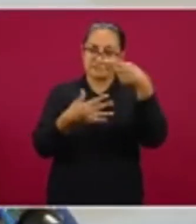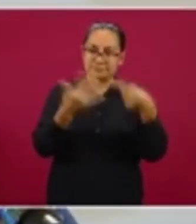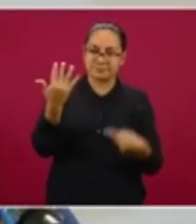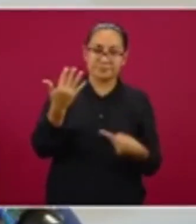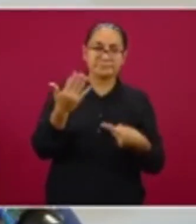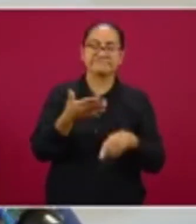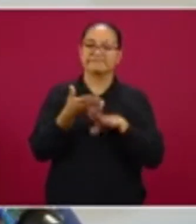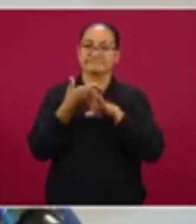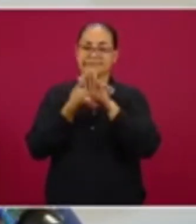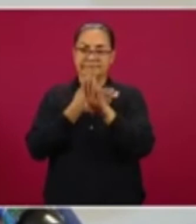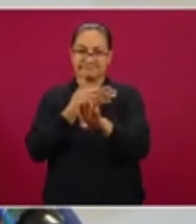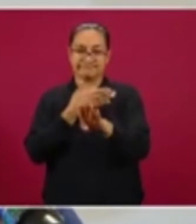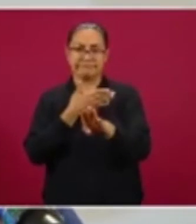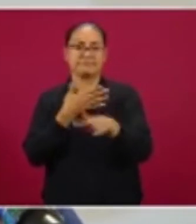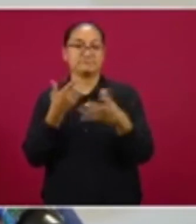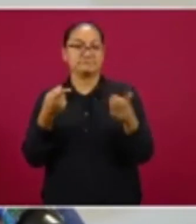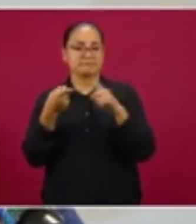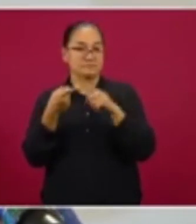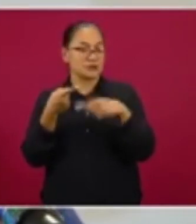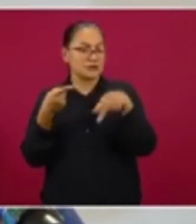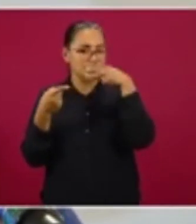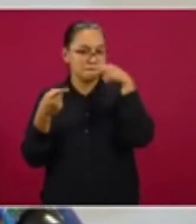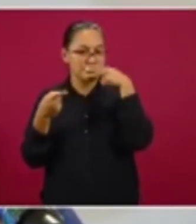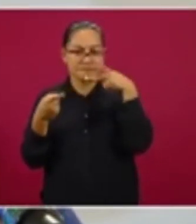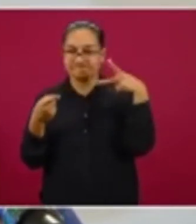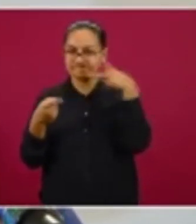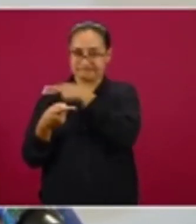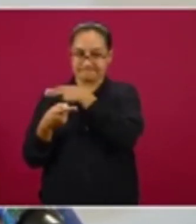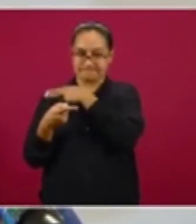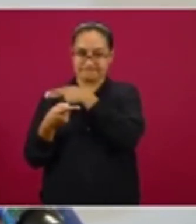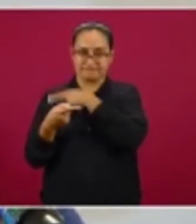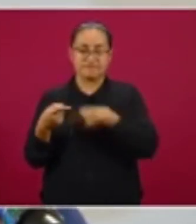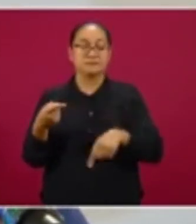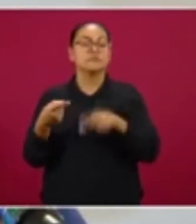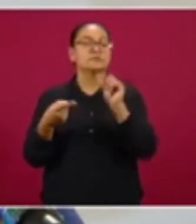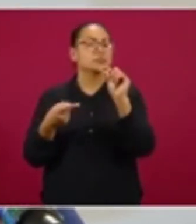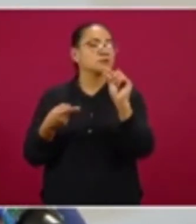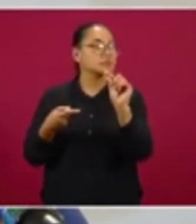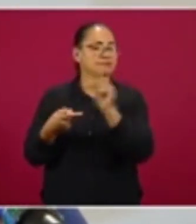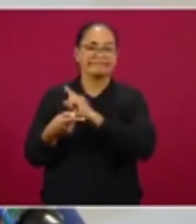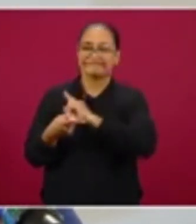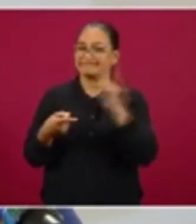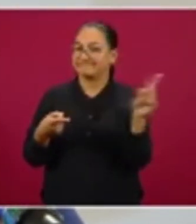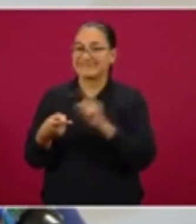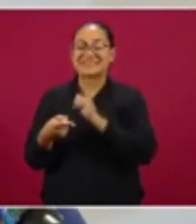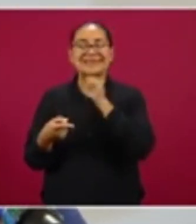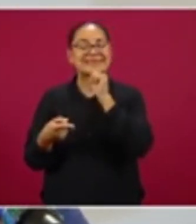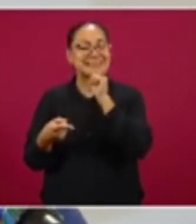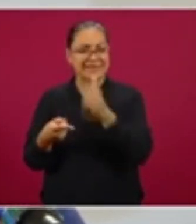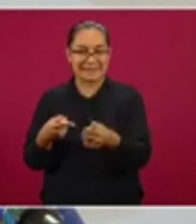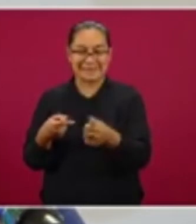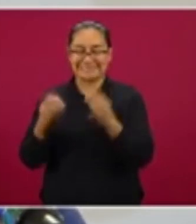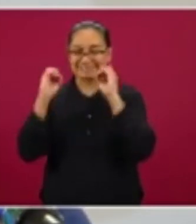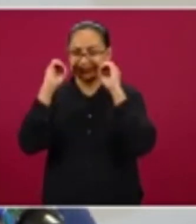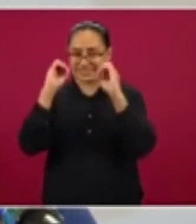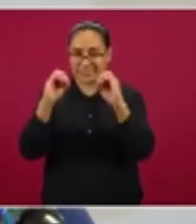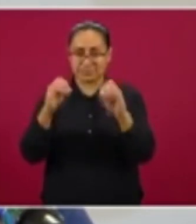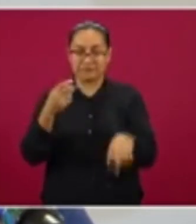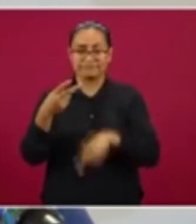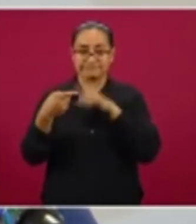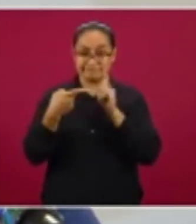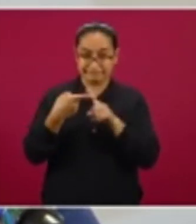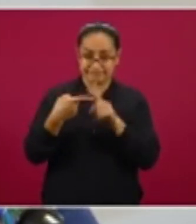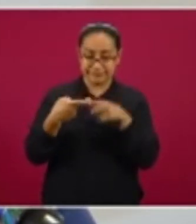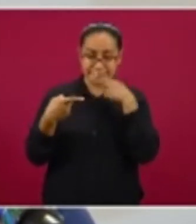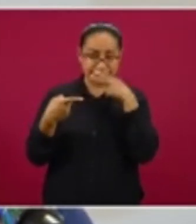el reconocimiento que hizo la Organización Mundial de la Salud a México por la implementación del nuevo etiquetado frontal en alimentos. Dicho reconocimiento fue hecho por